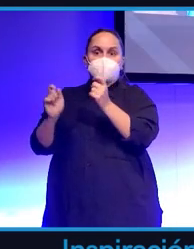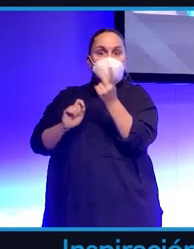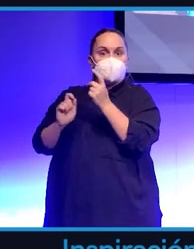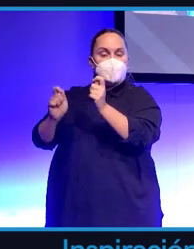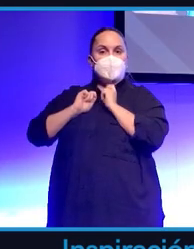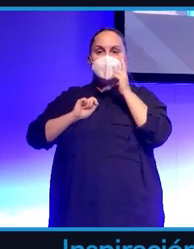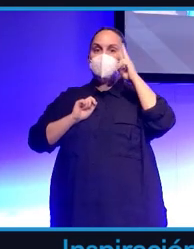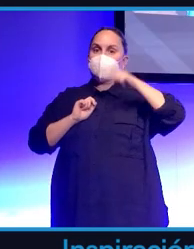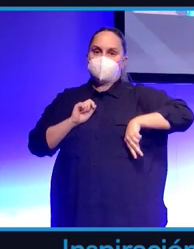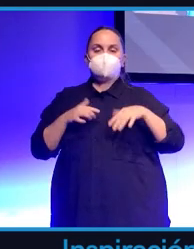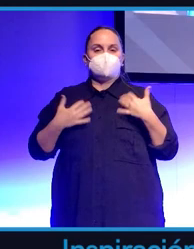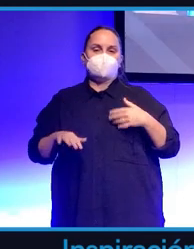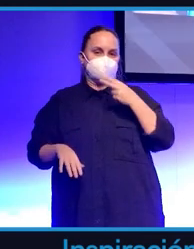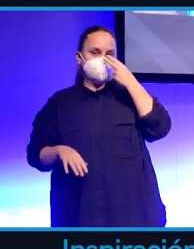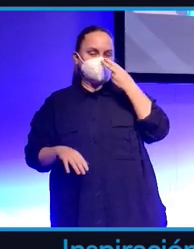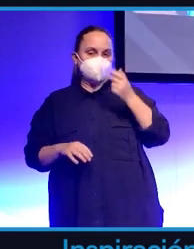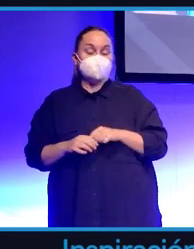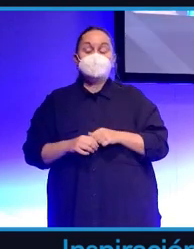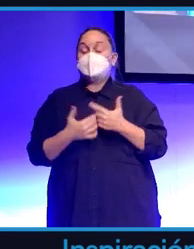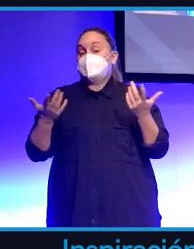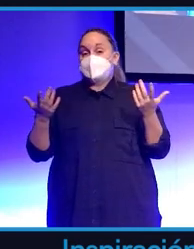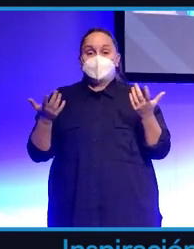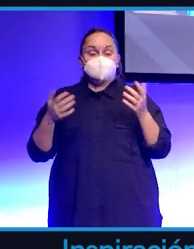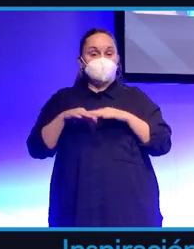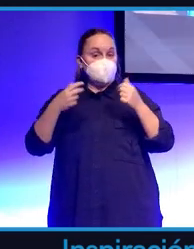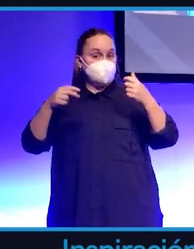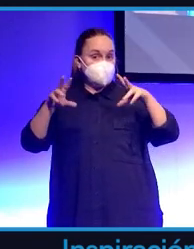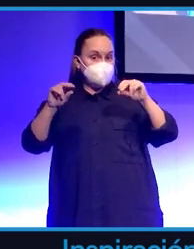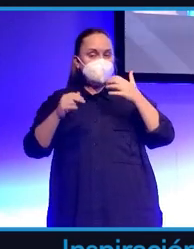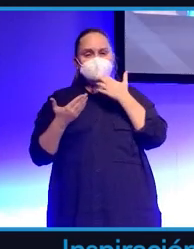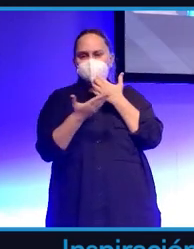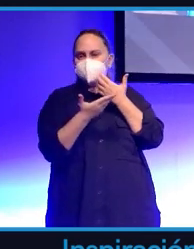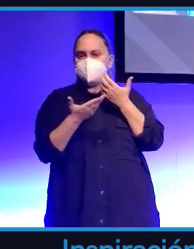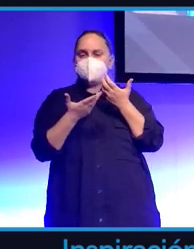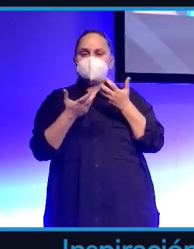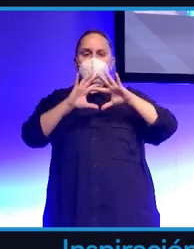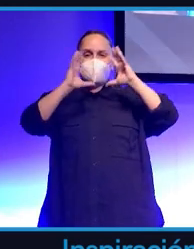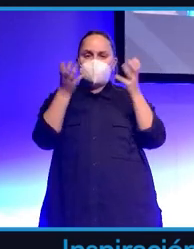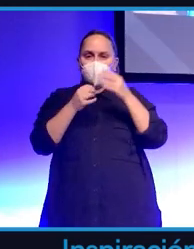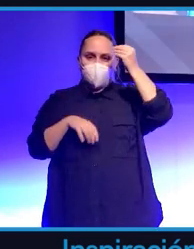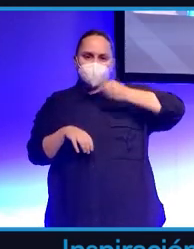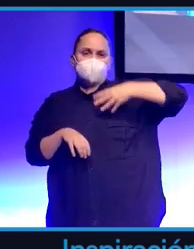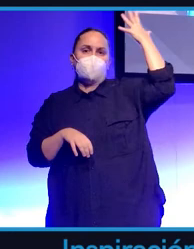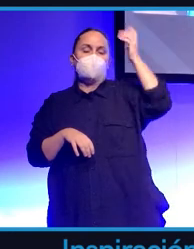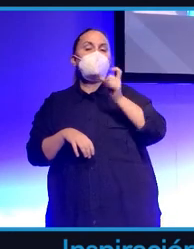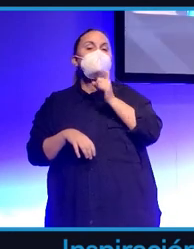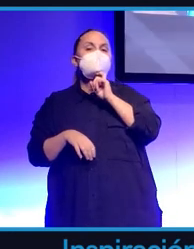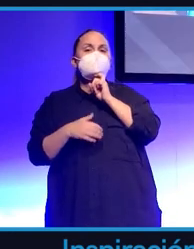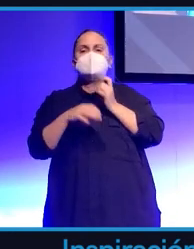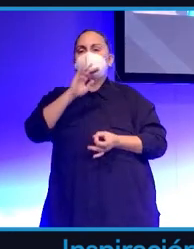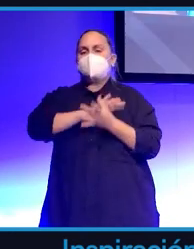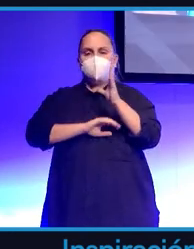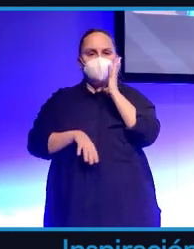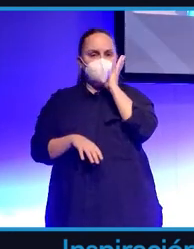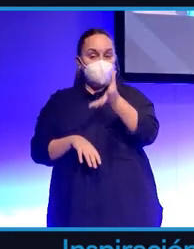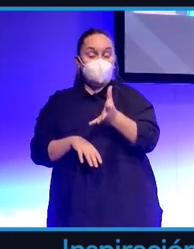nosotros fue muy interesante y bueno y un poco para terminar un ejemplo de cómo es el metaverso y cómo se crea esto si